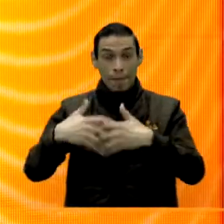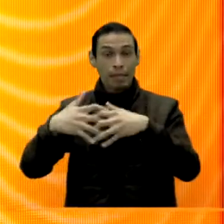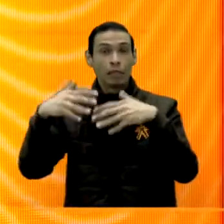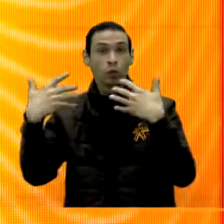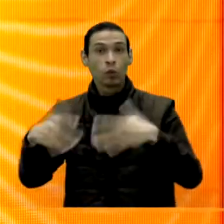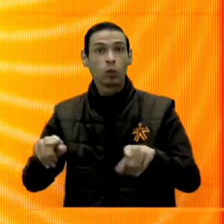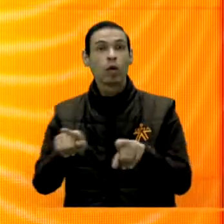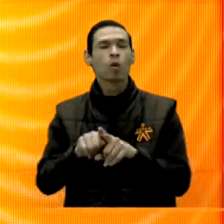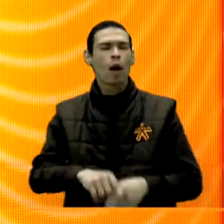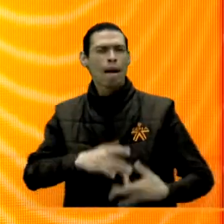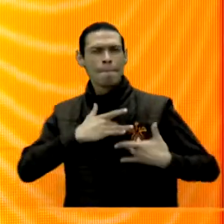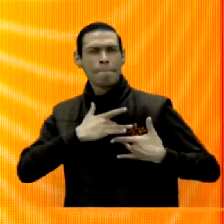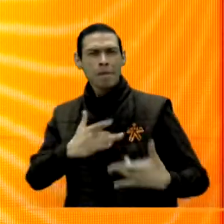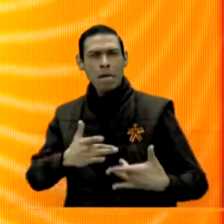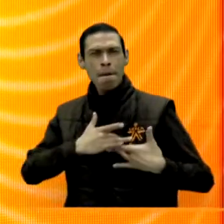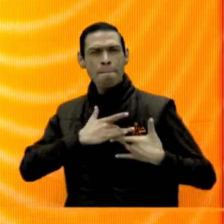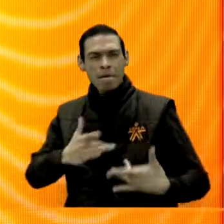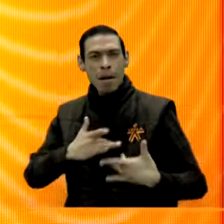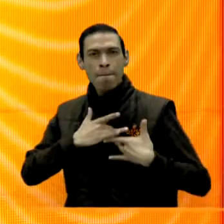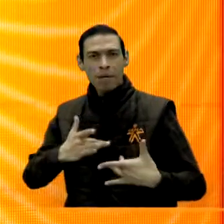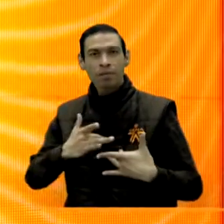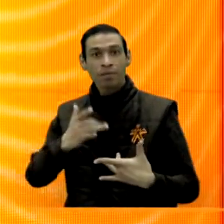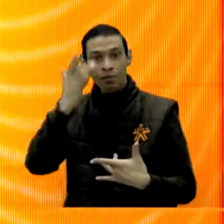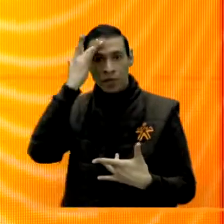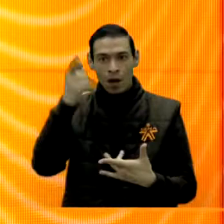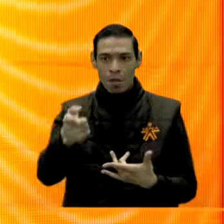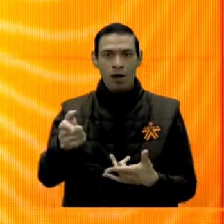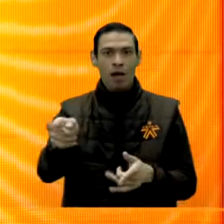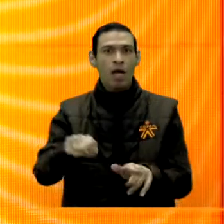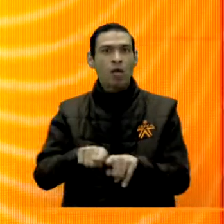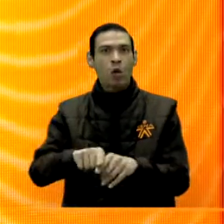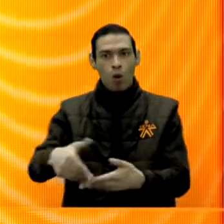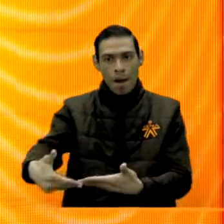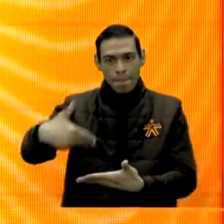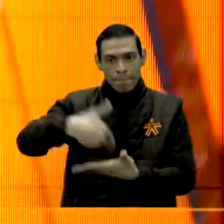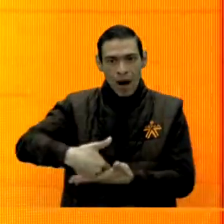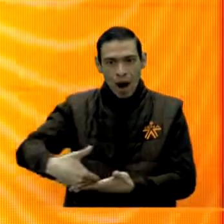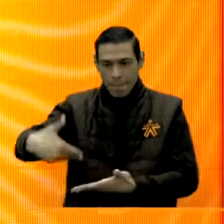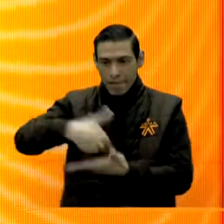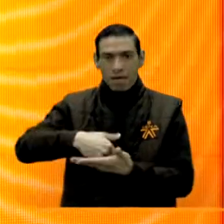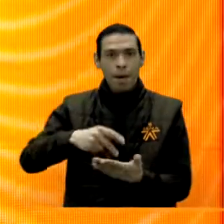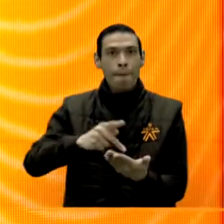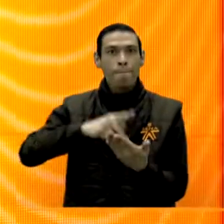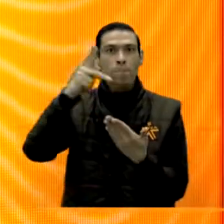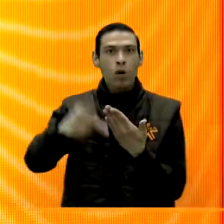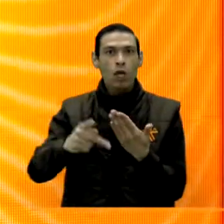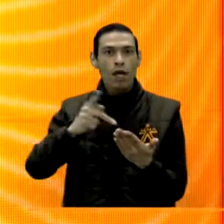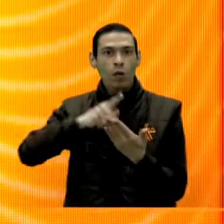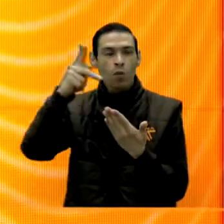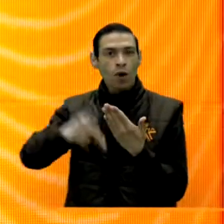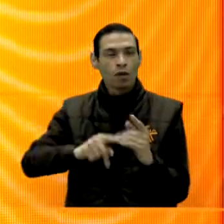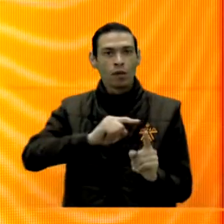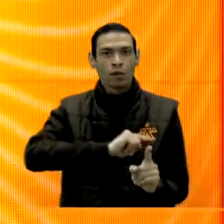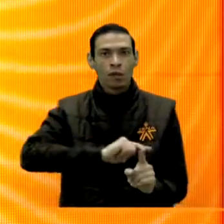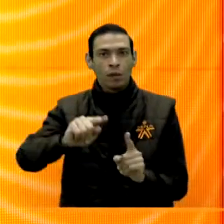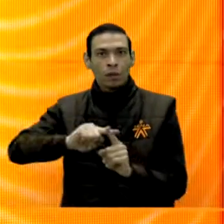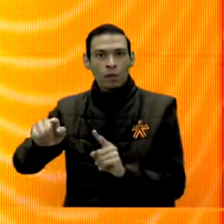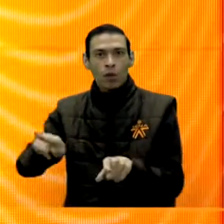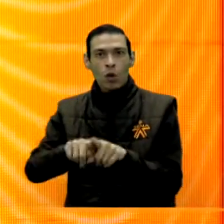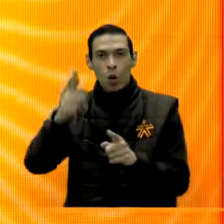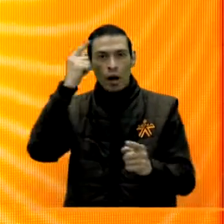sido demasiado generosas con el SENA porque además cada vez nos plantean proyectos más ambiciosos, más